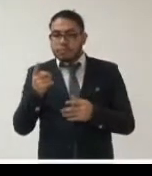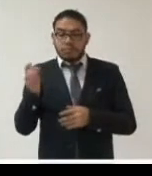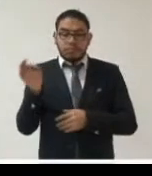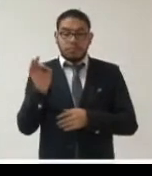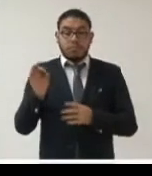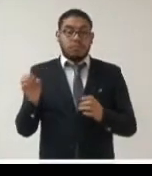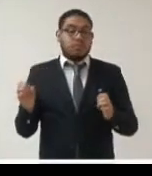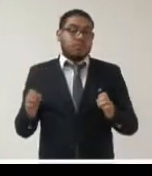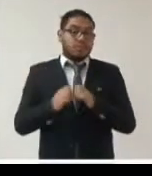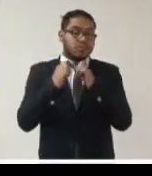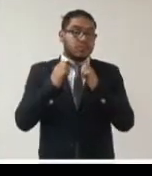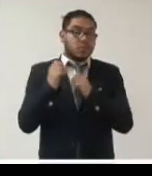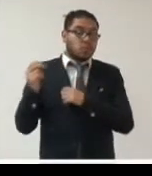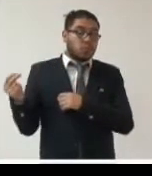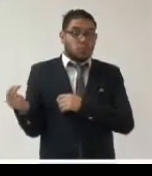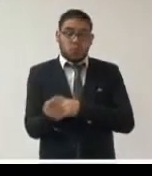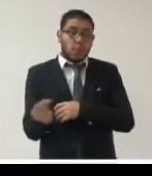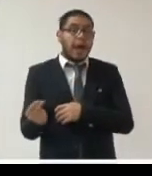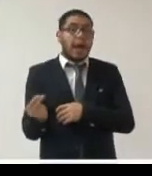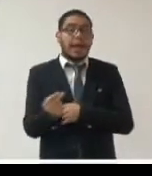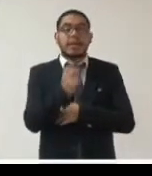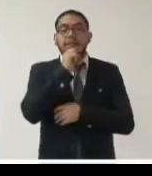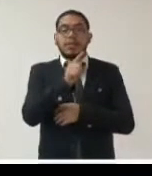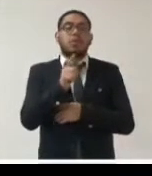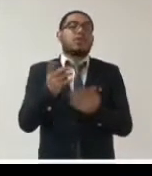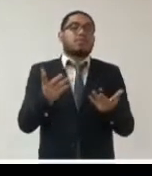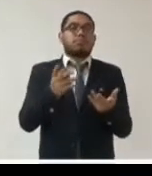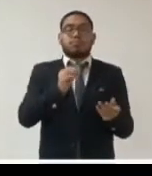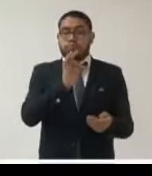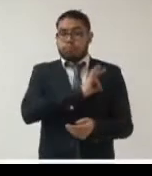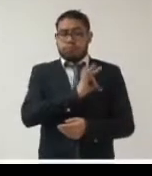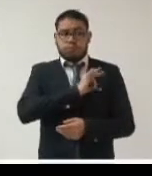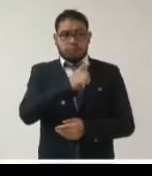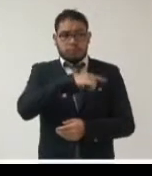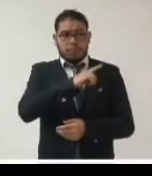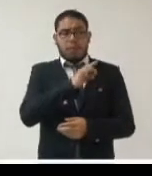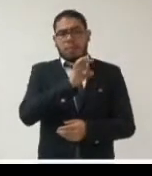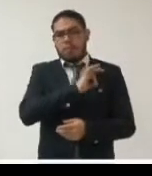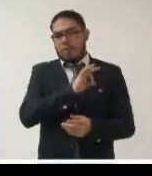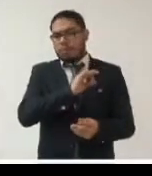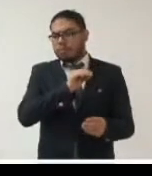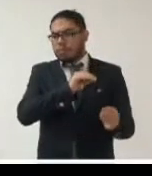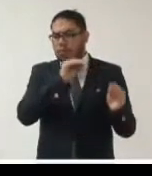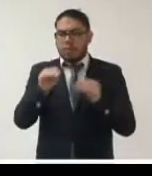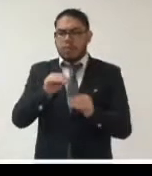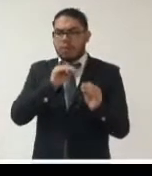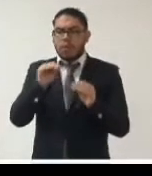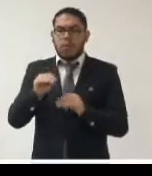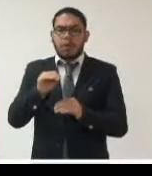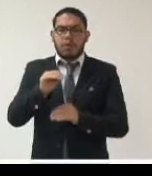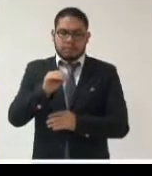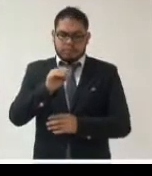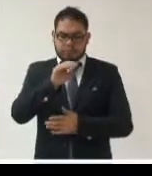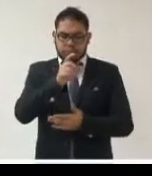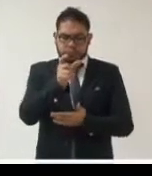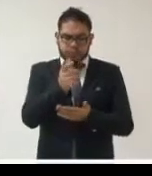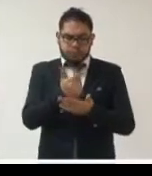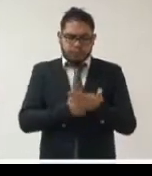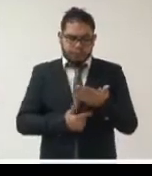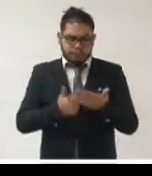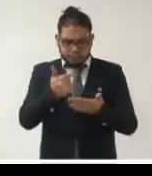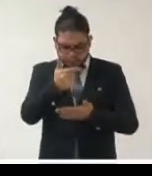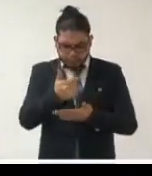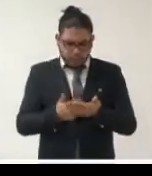para que las distintas administraciones públicas pudieran remitirse mutuamente padrones generales de beneficiarios y poder